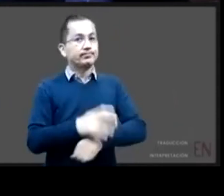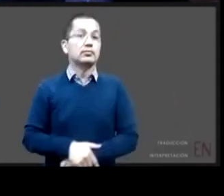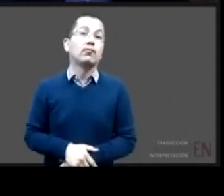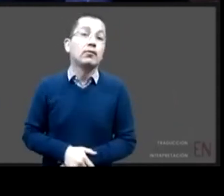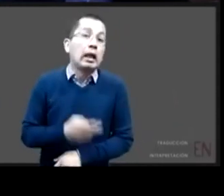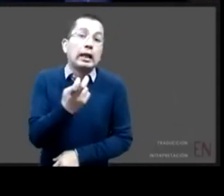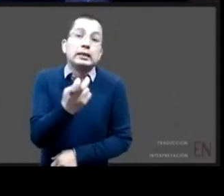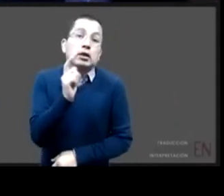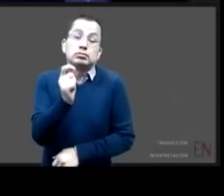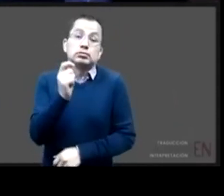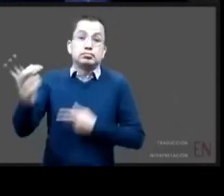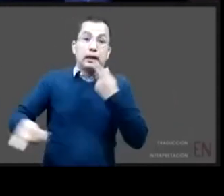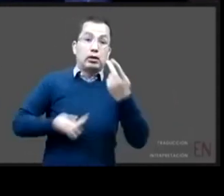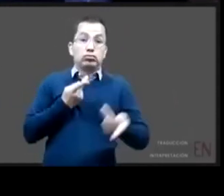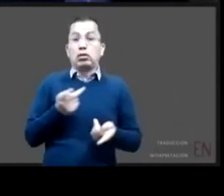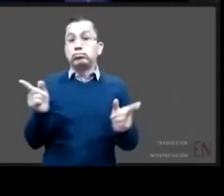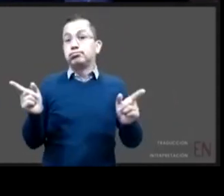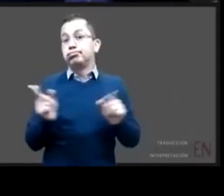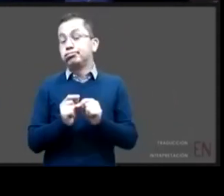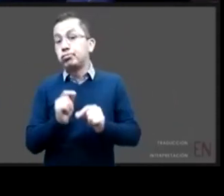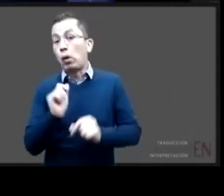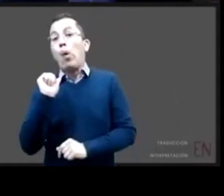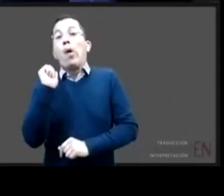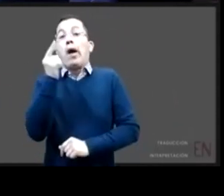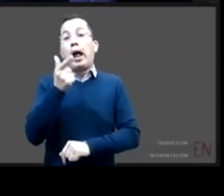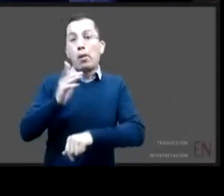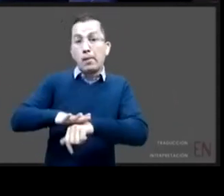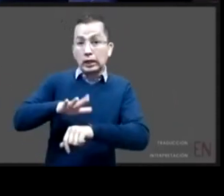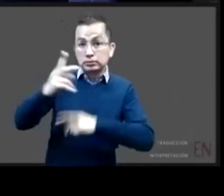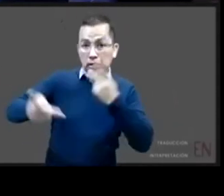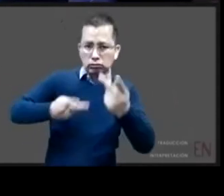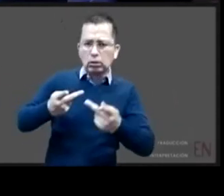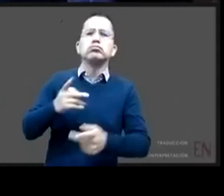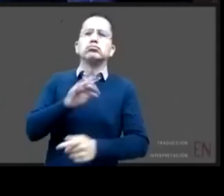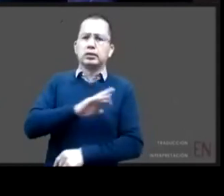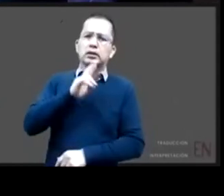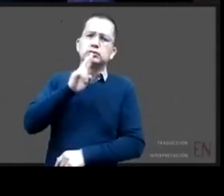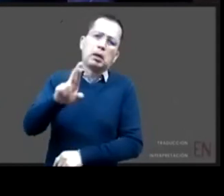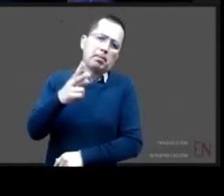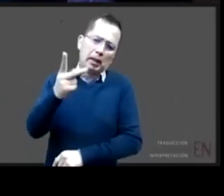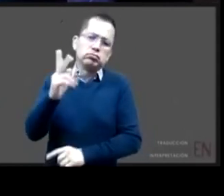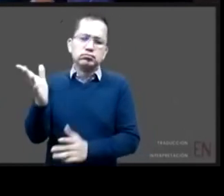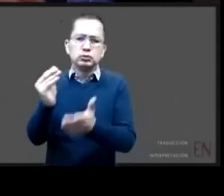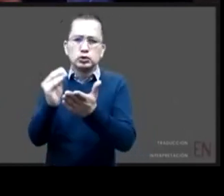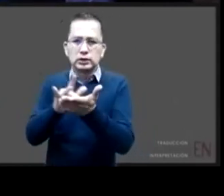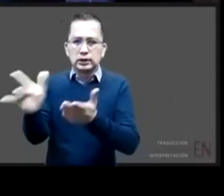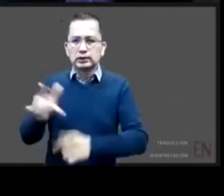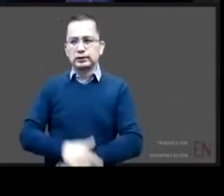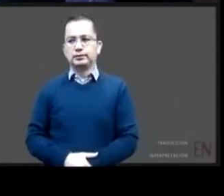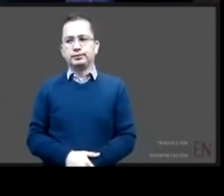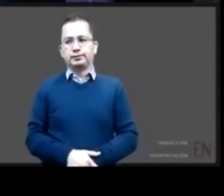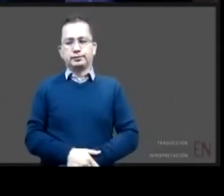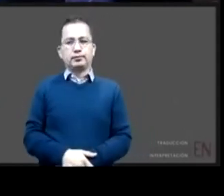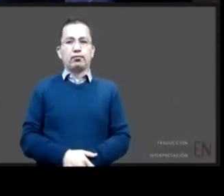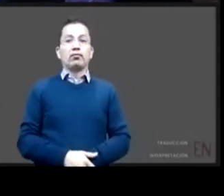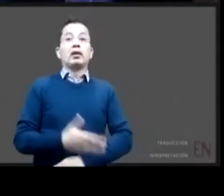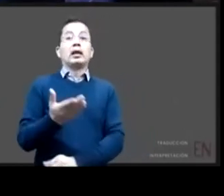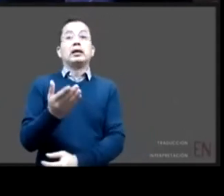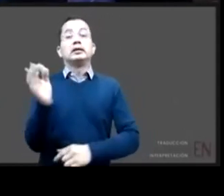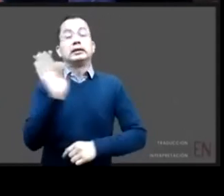algo que existiese alguna otra más que pudiéramos contestar Ricardo muchísimas gracias quizás solo una que no vas a poder